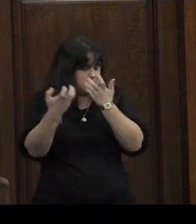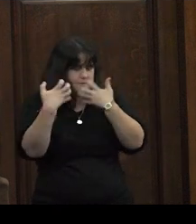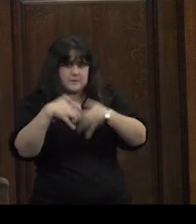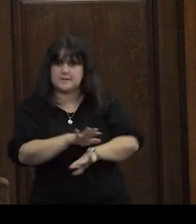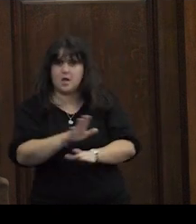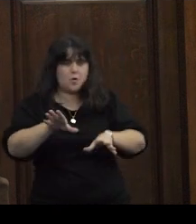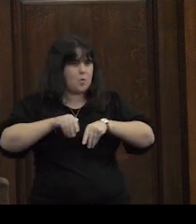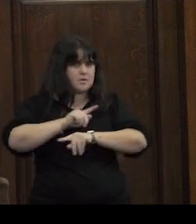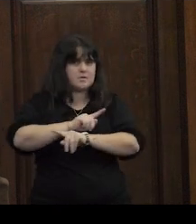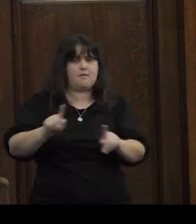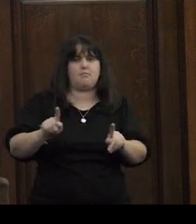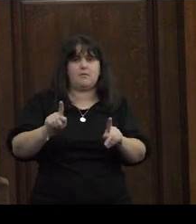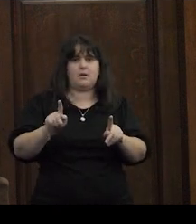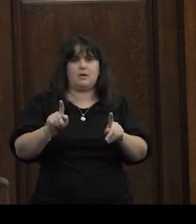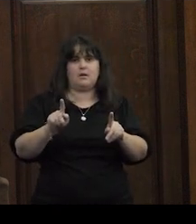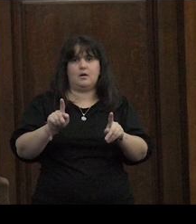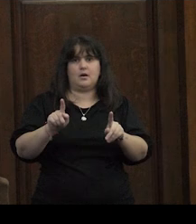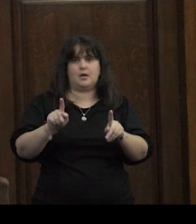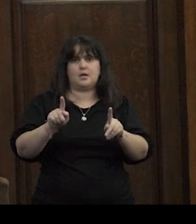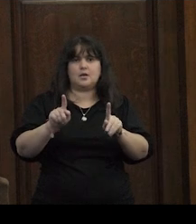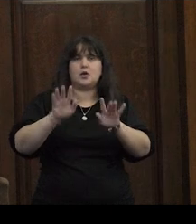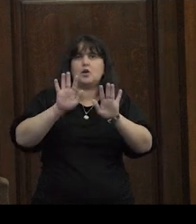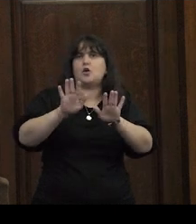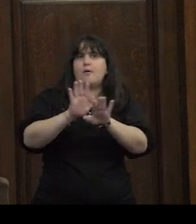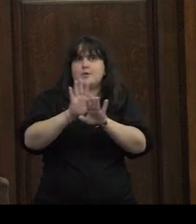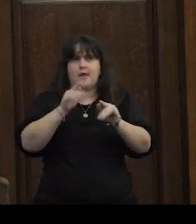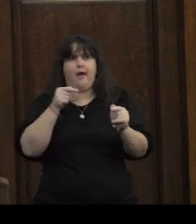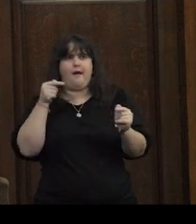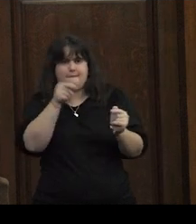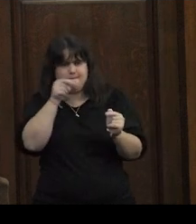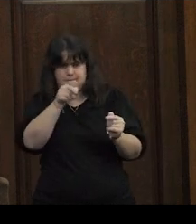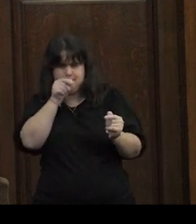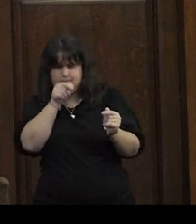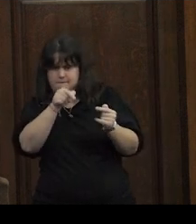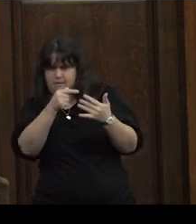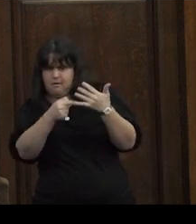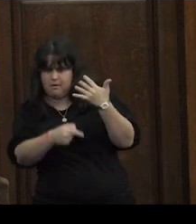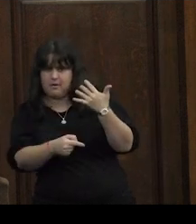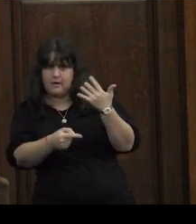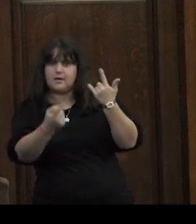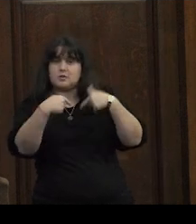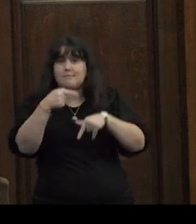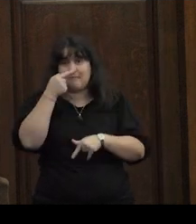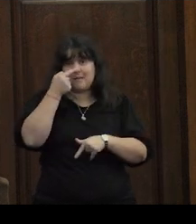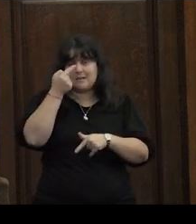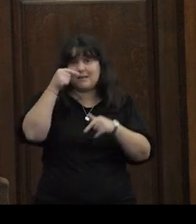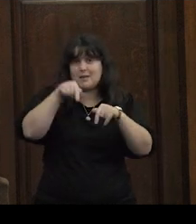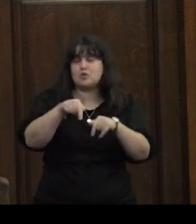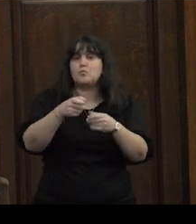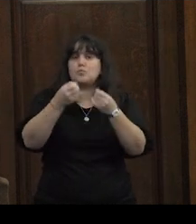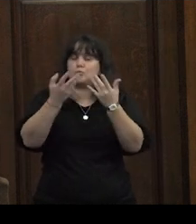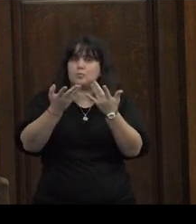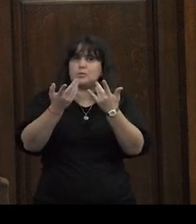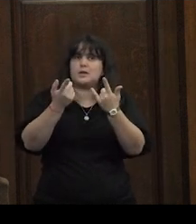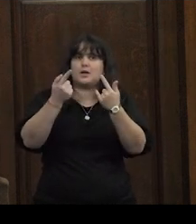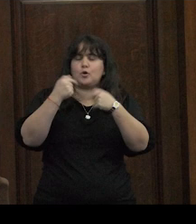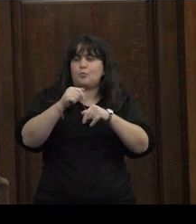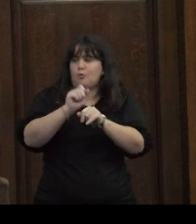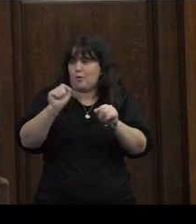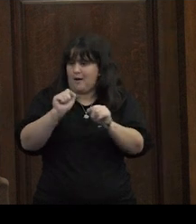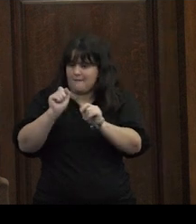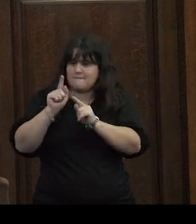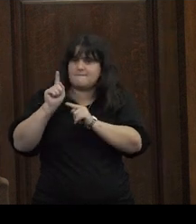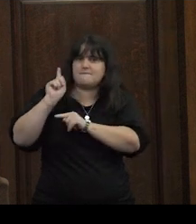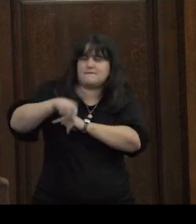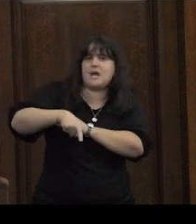más este habitados de prejuicios y esto a mí lo que me interesaba sobre todo es cómo se configura una